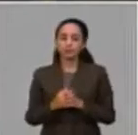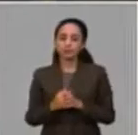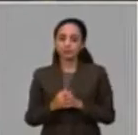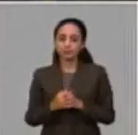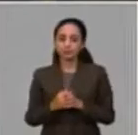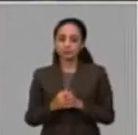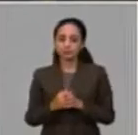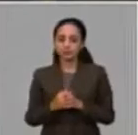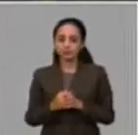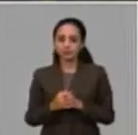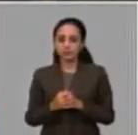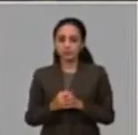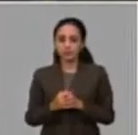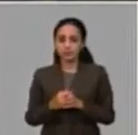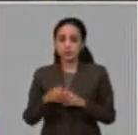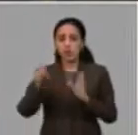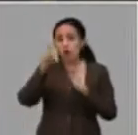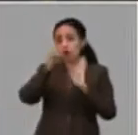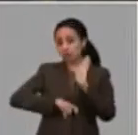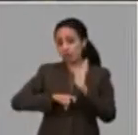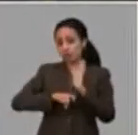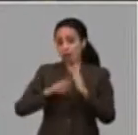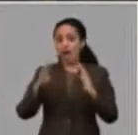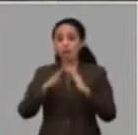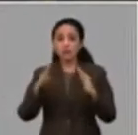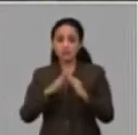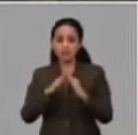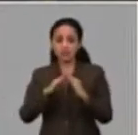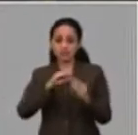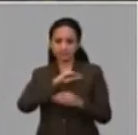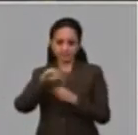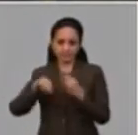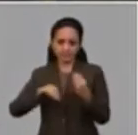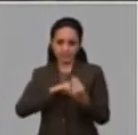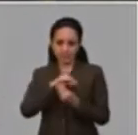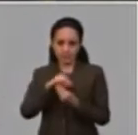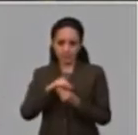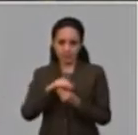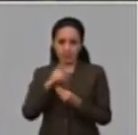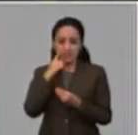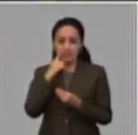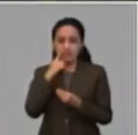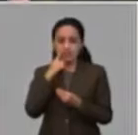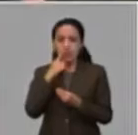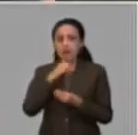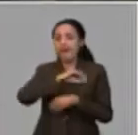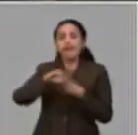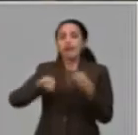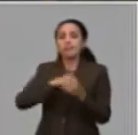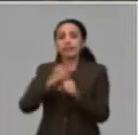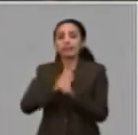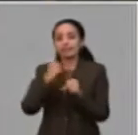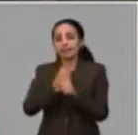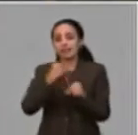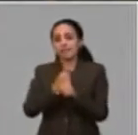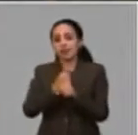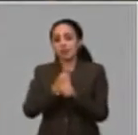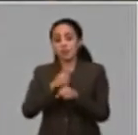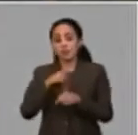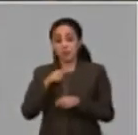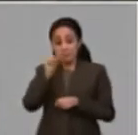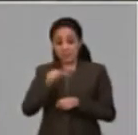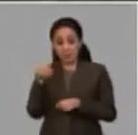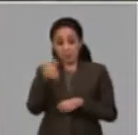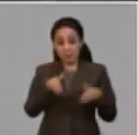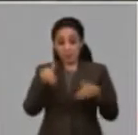contrato a domicilio. Esto tiene una cosa que abandona el tradicional enfoque de trabajo presencia en la oficina, que a muchos